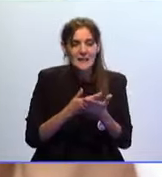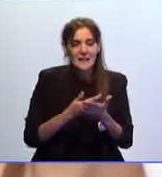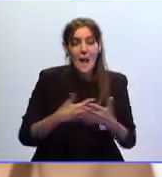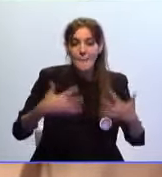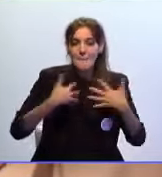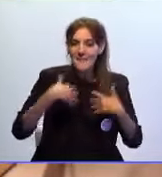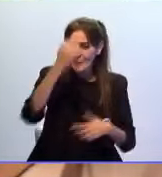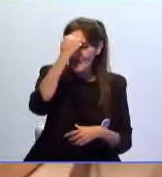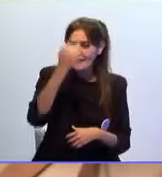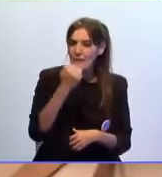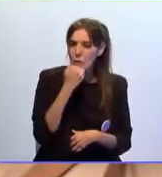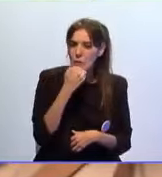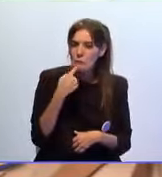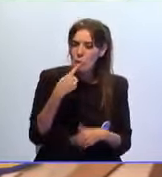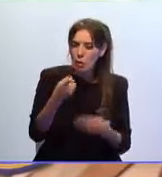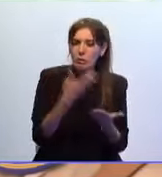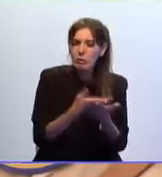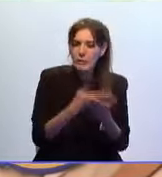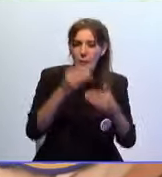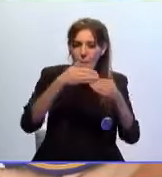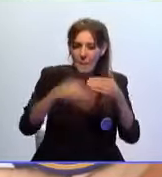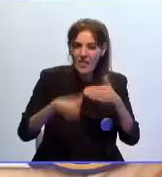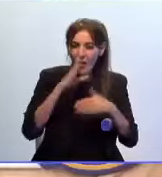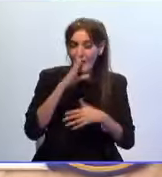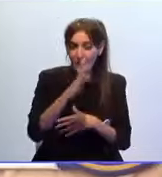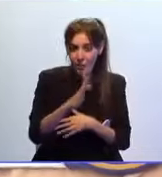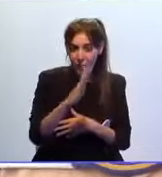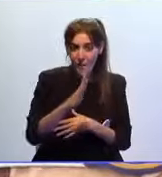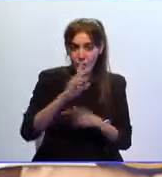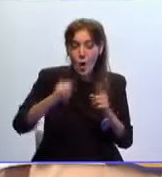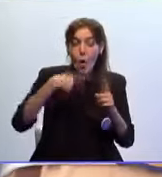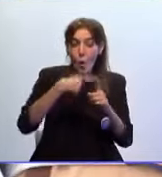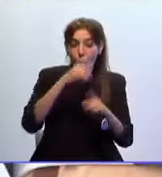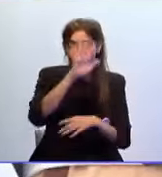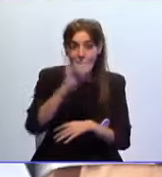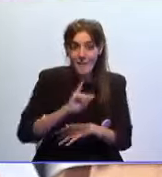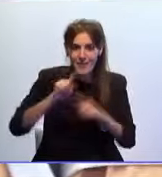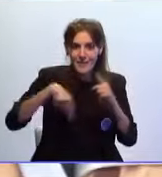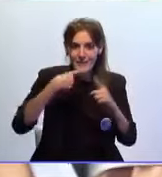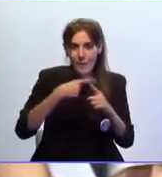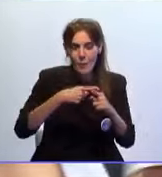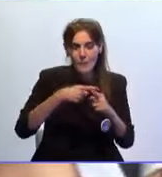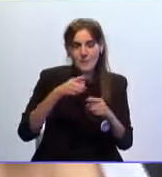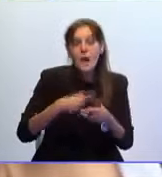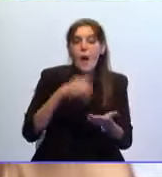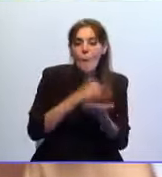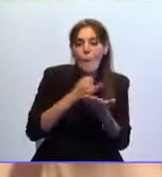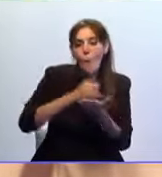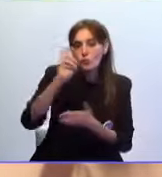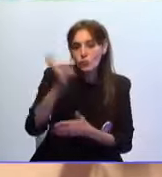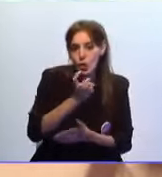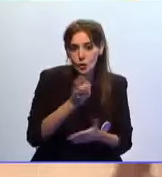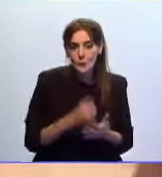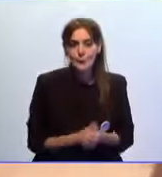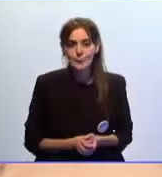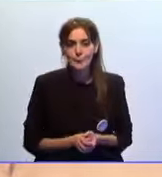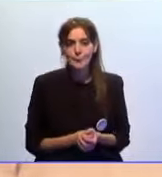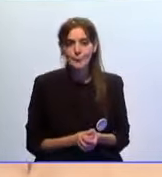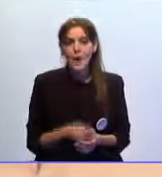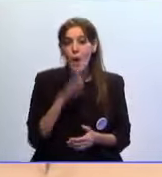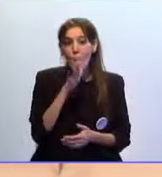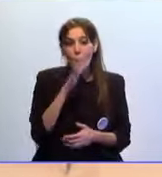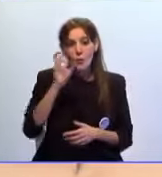terrorismo debe ser ejercitado en el plazo de cinco años una sola vez y para otra asignación Entre las